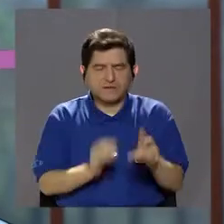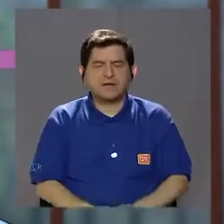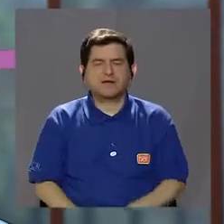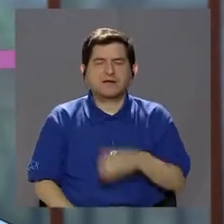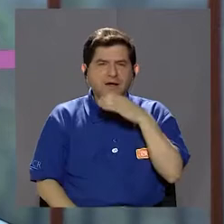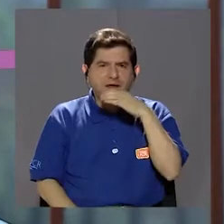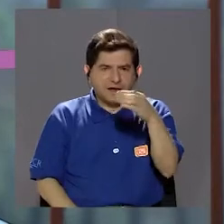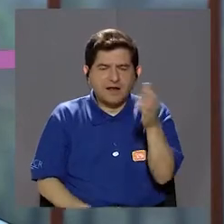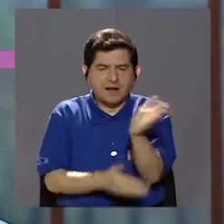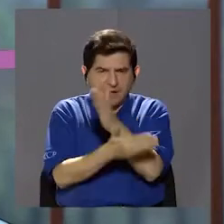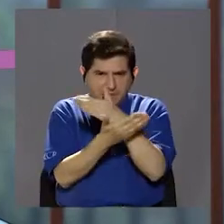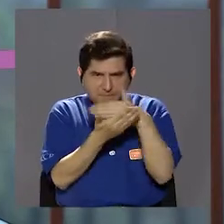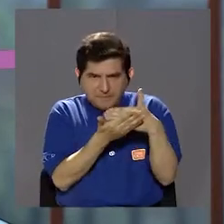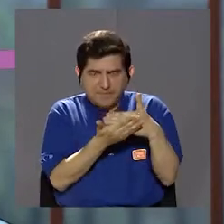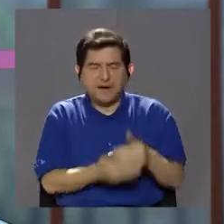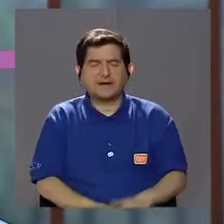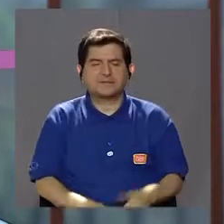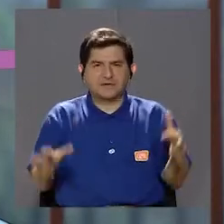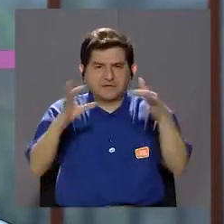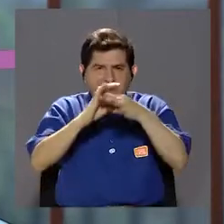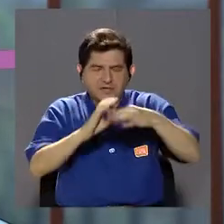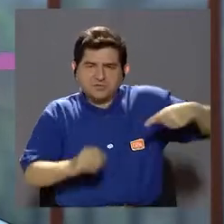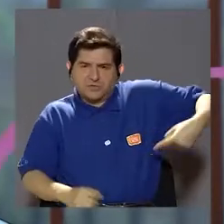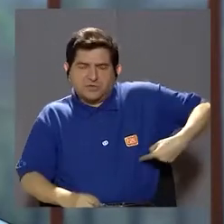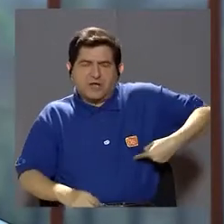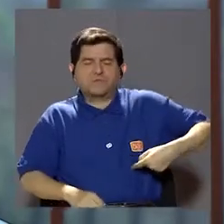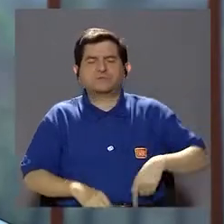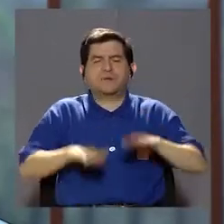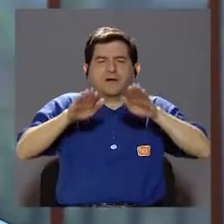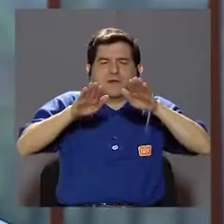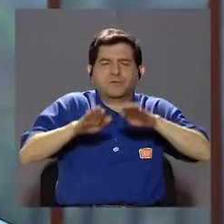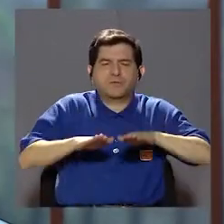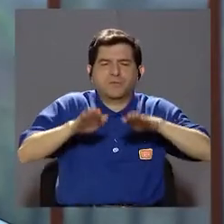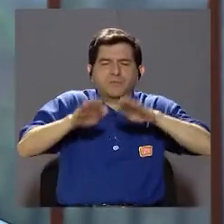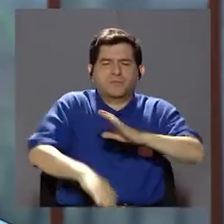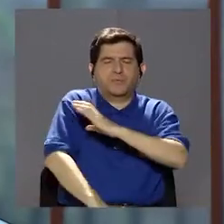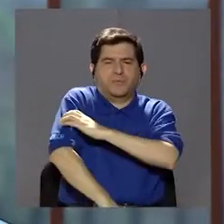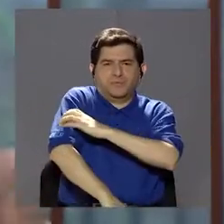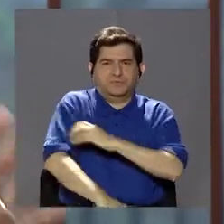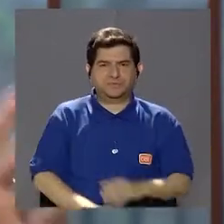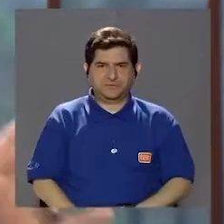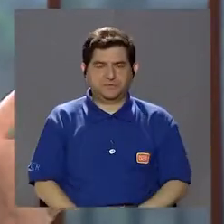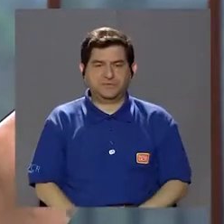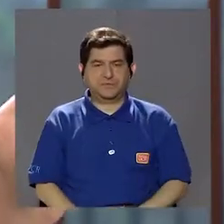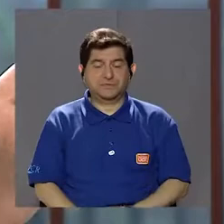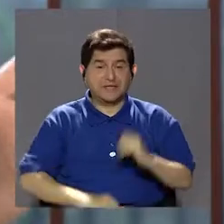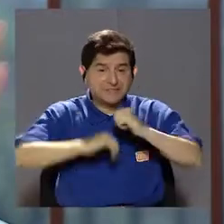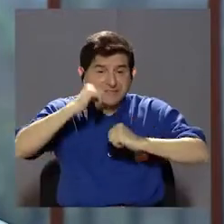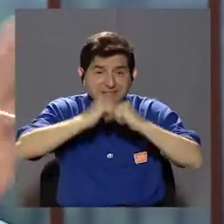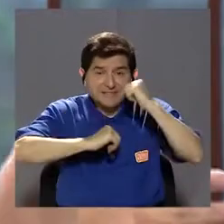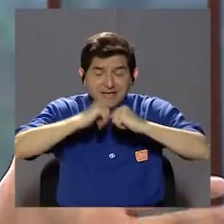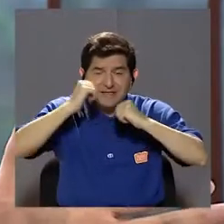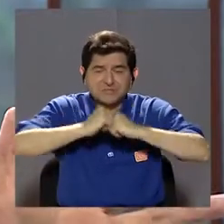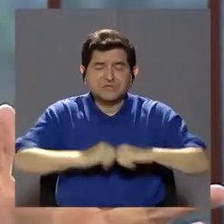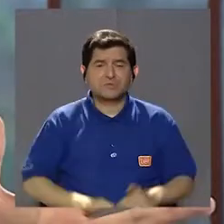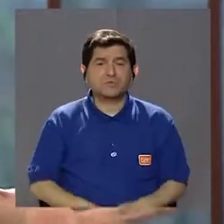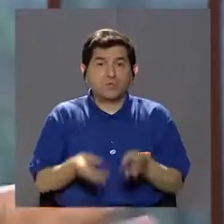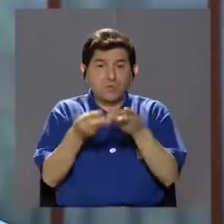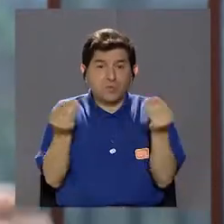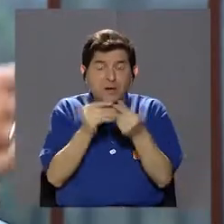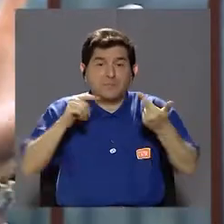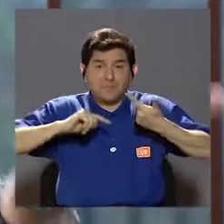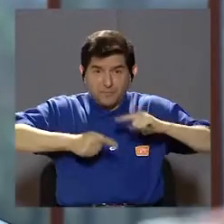calentando unos puntos del meridiano riñón, para dar analgesia y relajar la parte muscular, si relajamos las estructuras